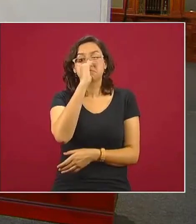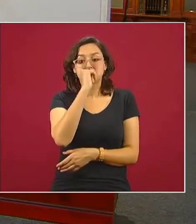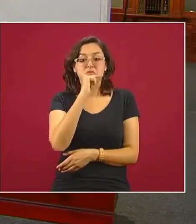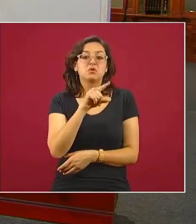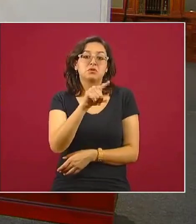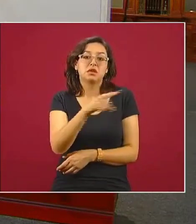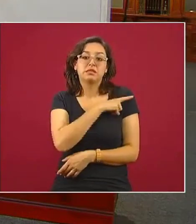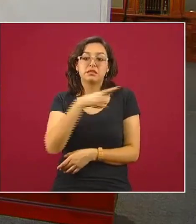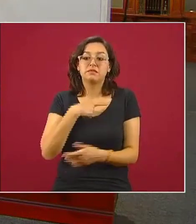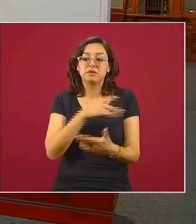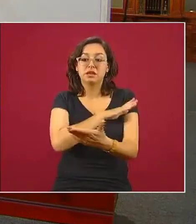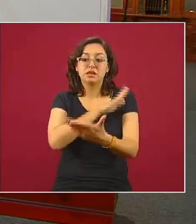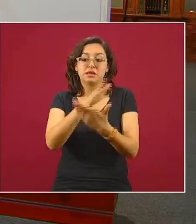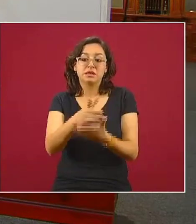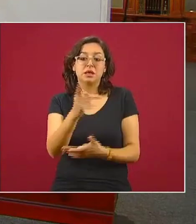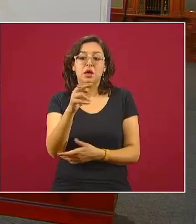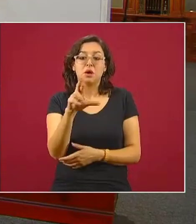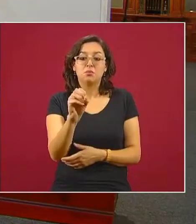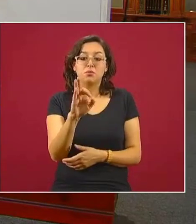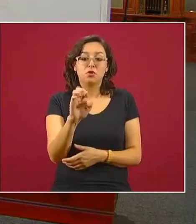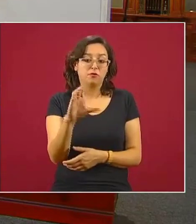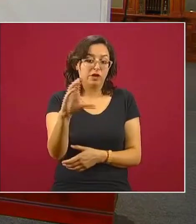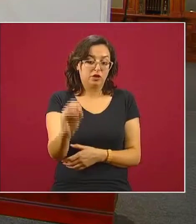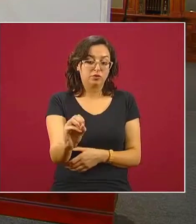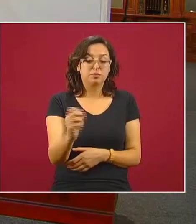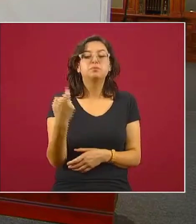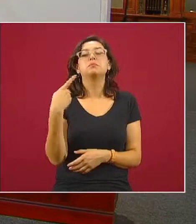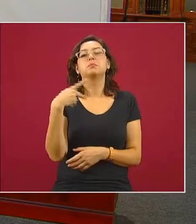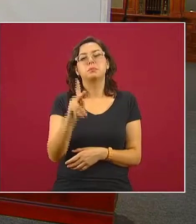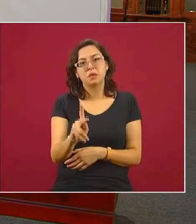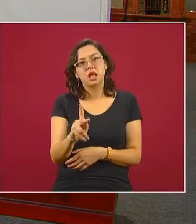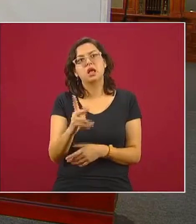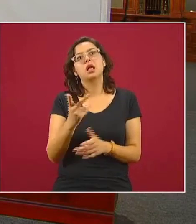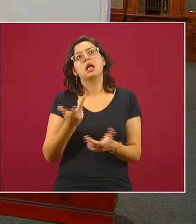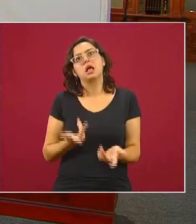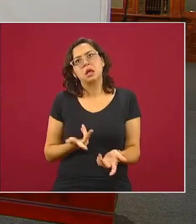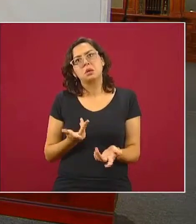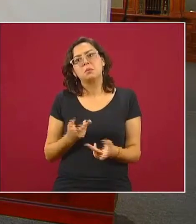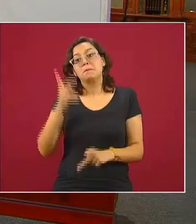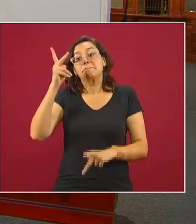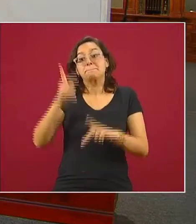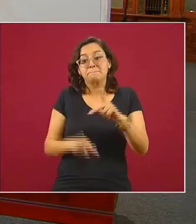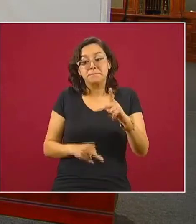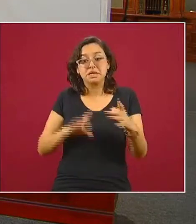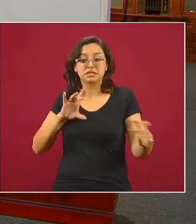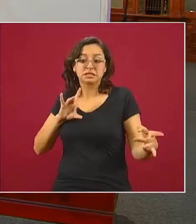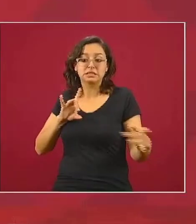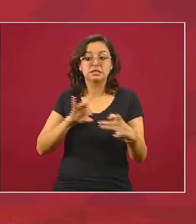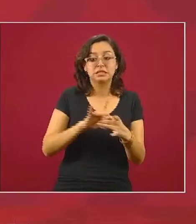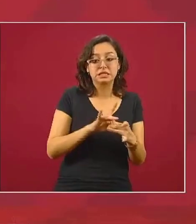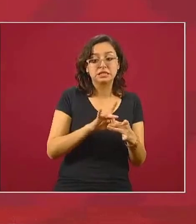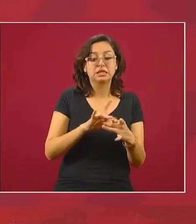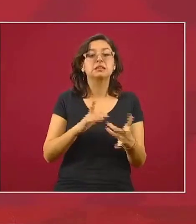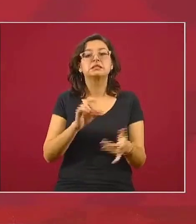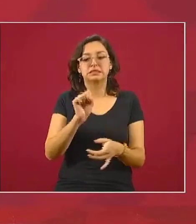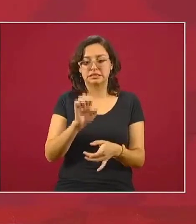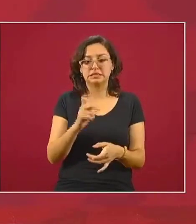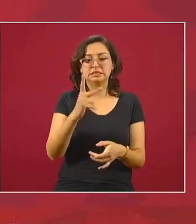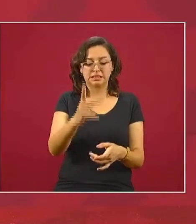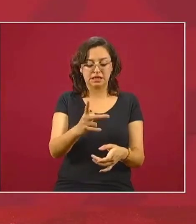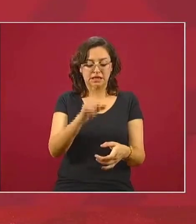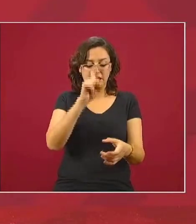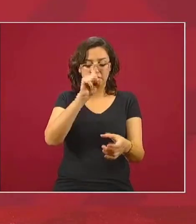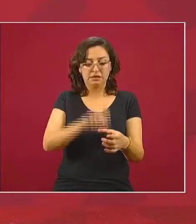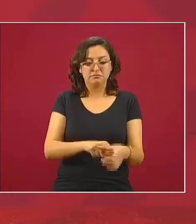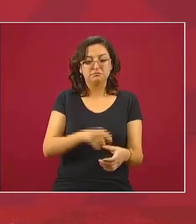Profeco sin embargo al estar dentro del sector educativo nosotros hemos participado haciendo un exhorto a